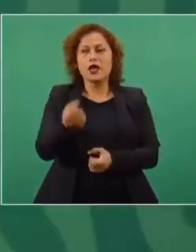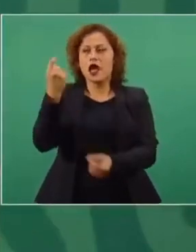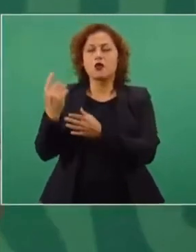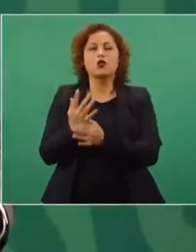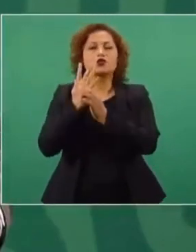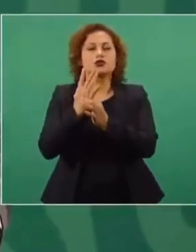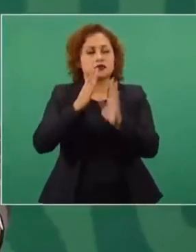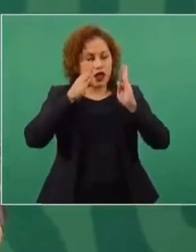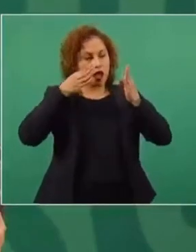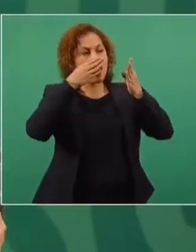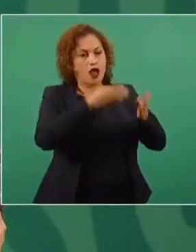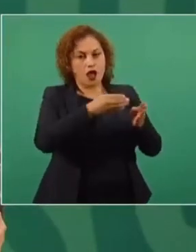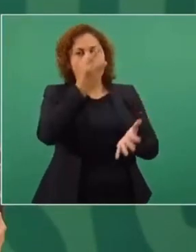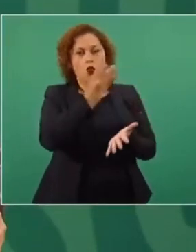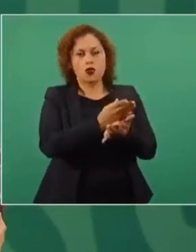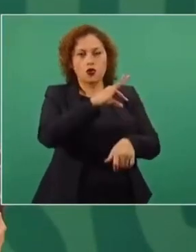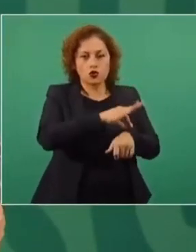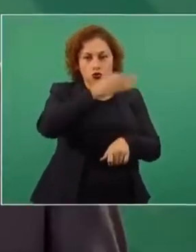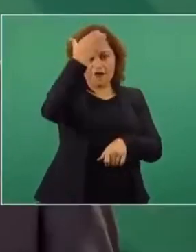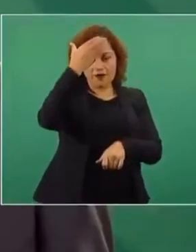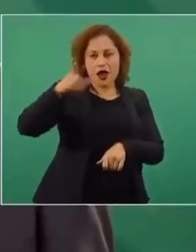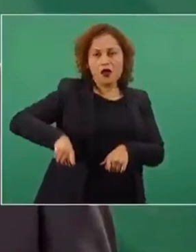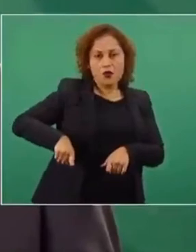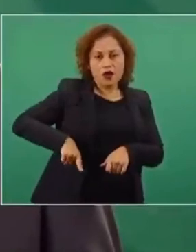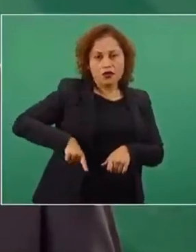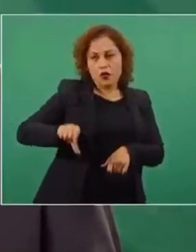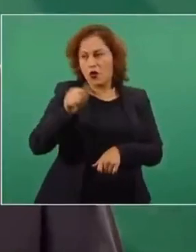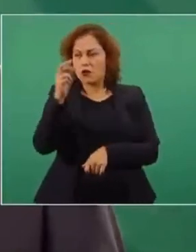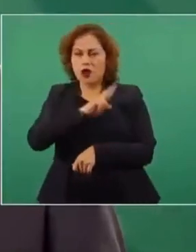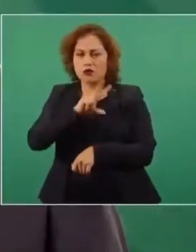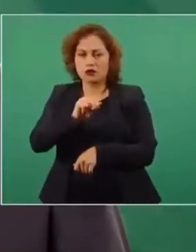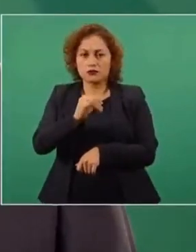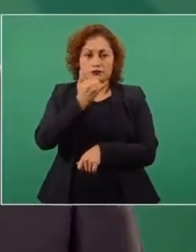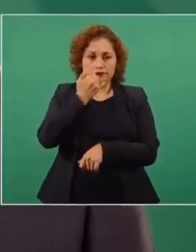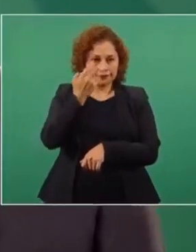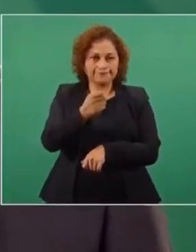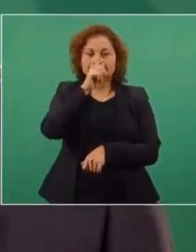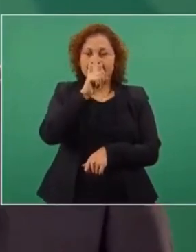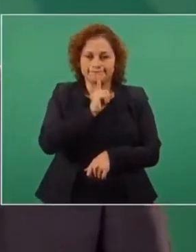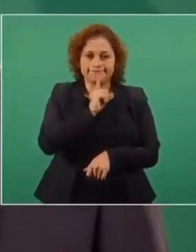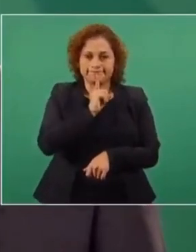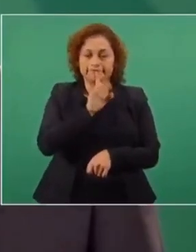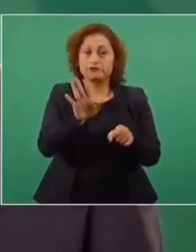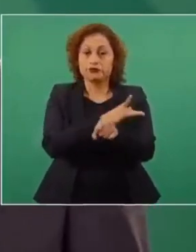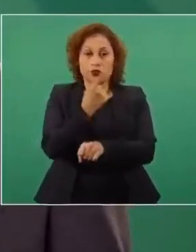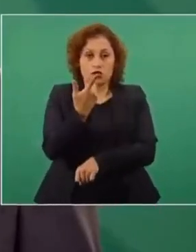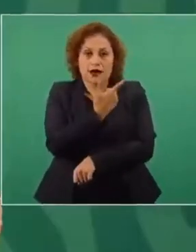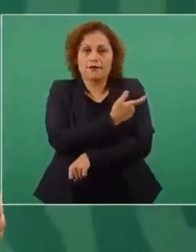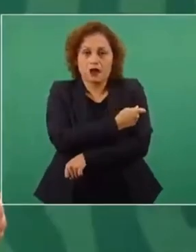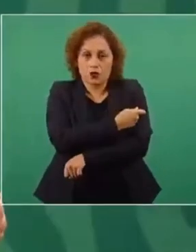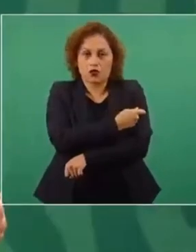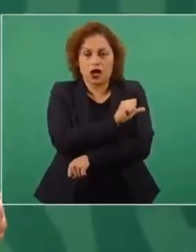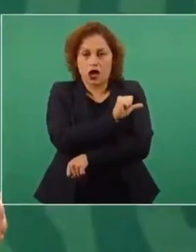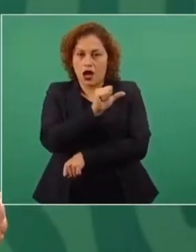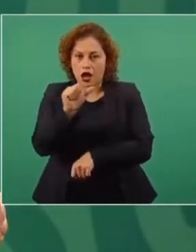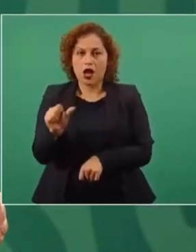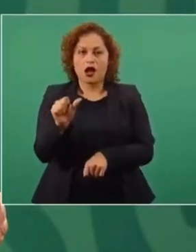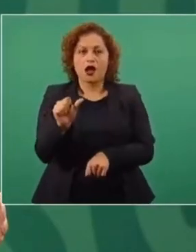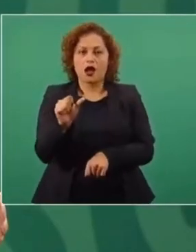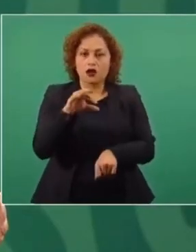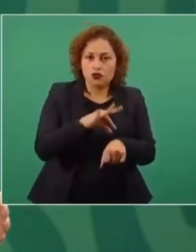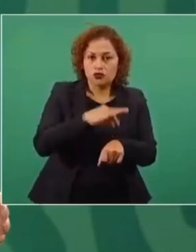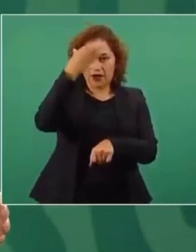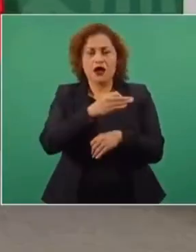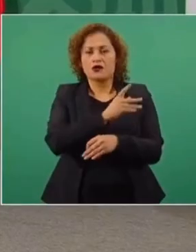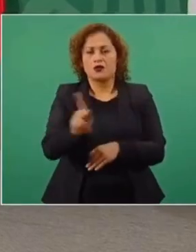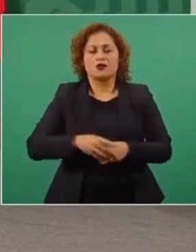a enfermeras y médicos del sector público. No es cierto eso. Se está vacunando tanto a médicos, enfermeras